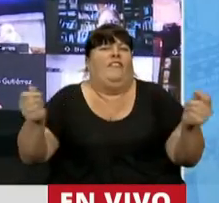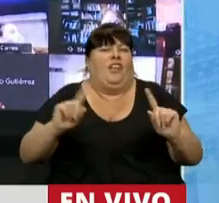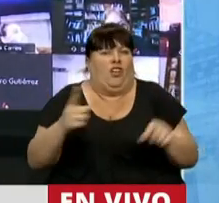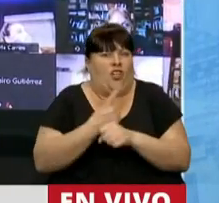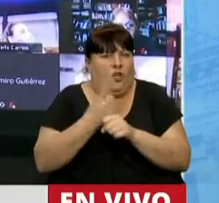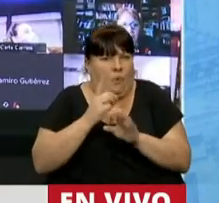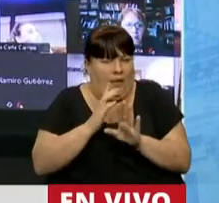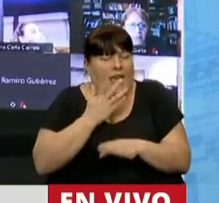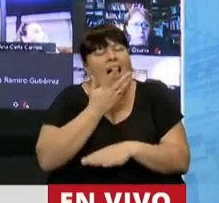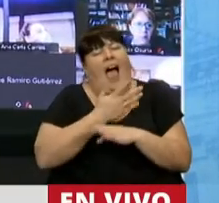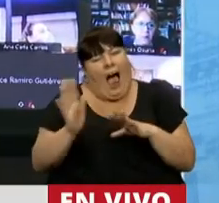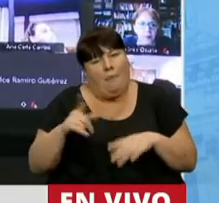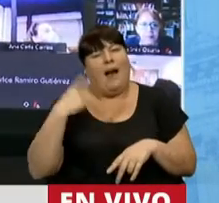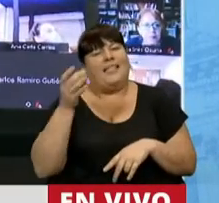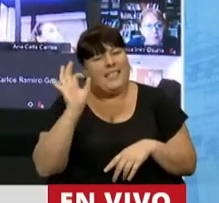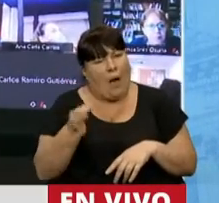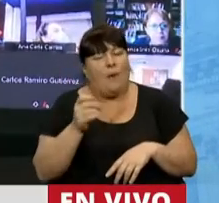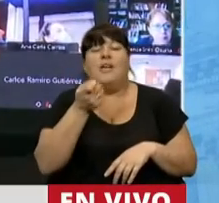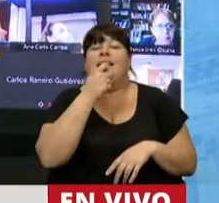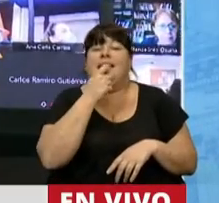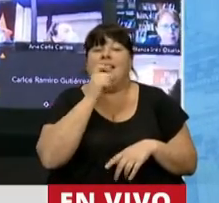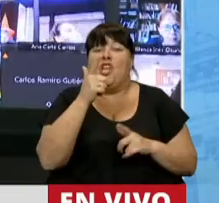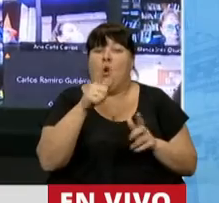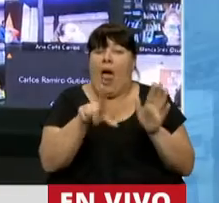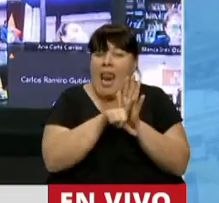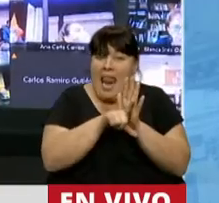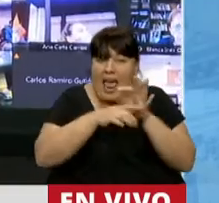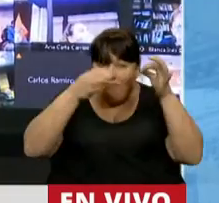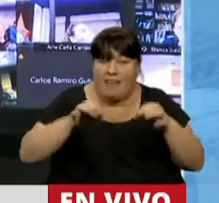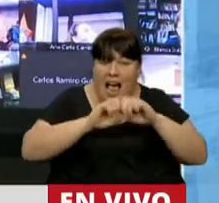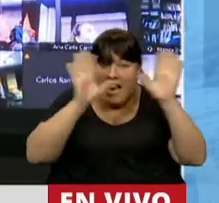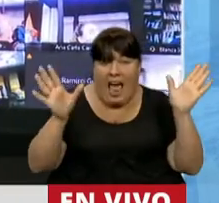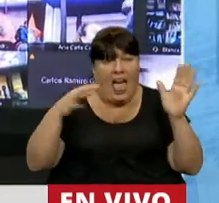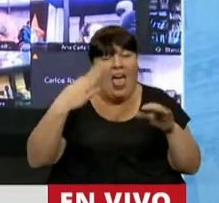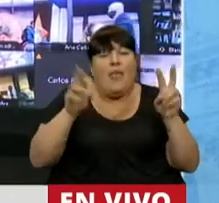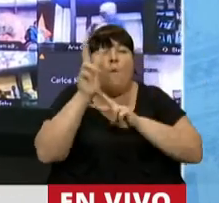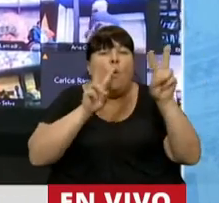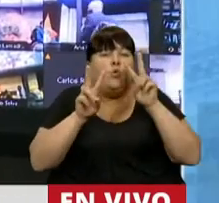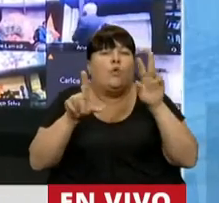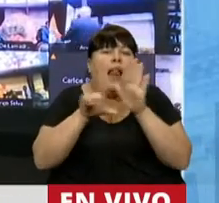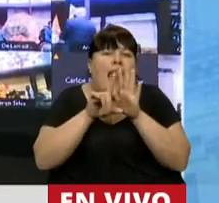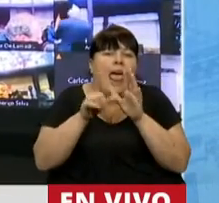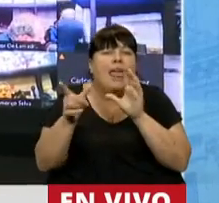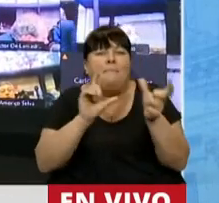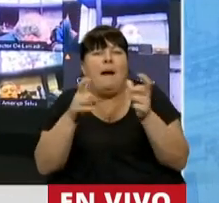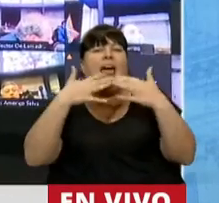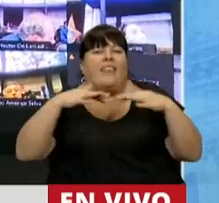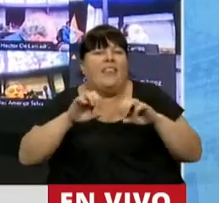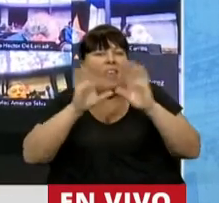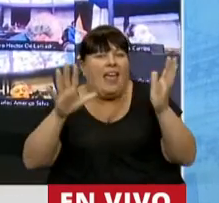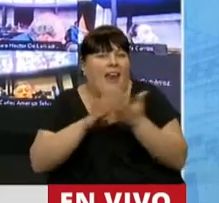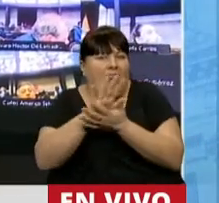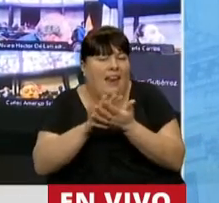Y aparte sabemos que ante la ausencia de normas específicas debemos encontrar normas interpretativas